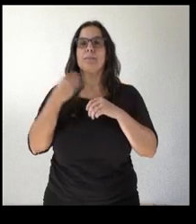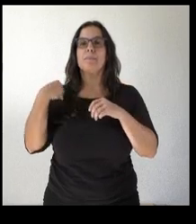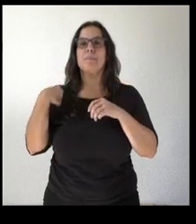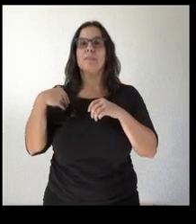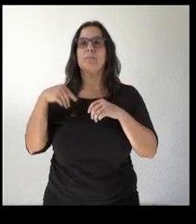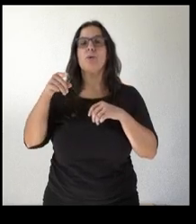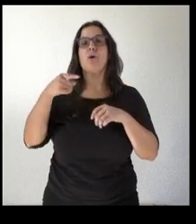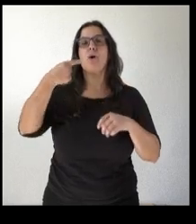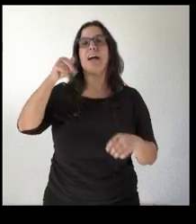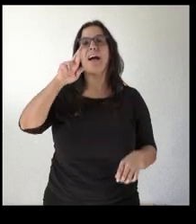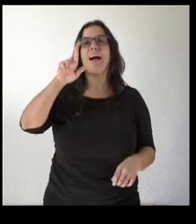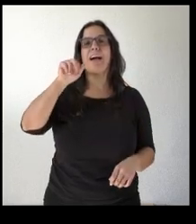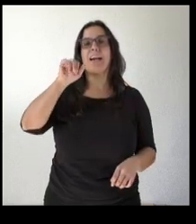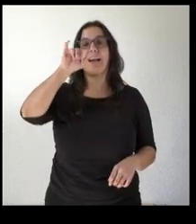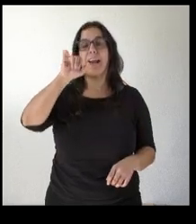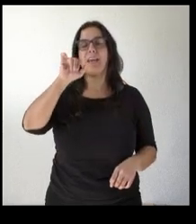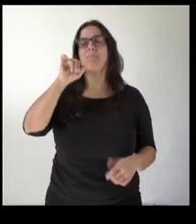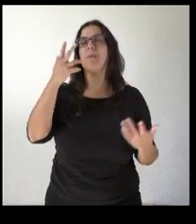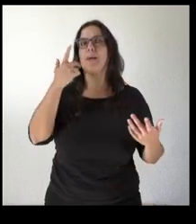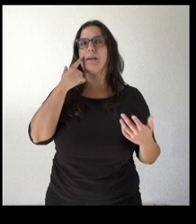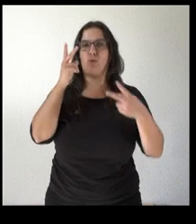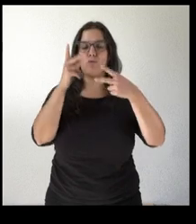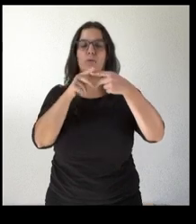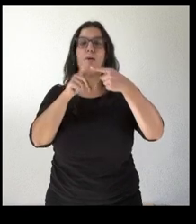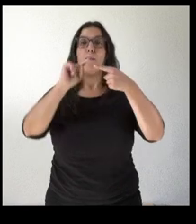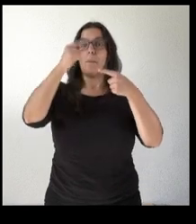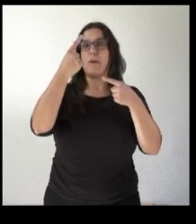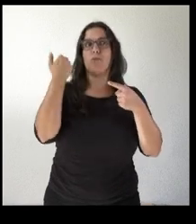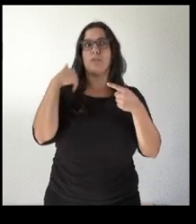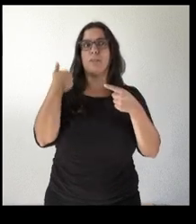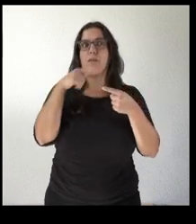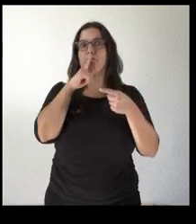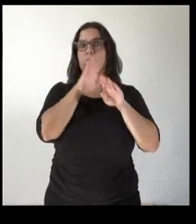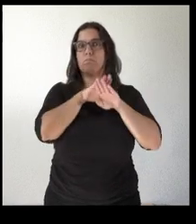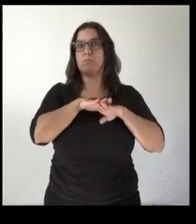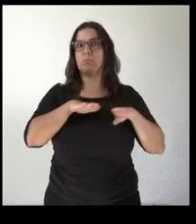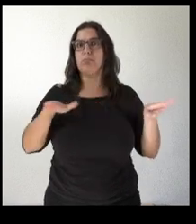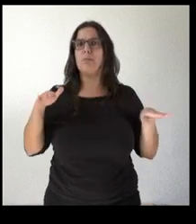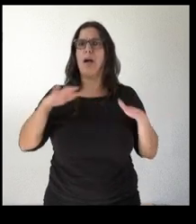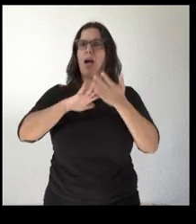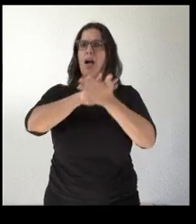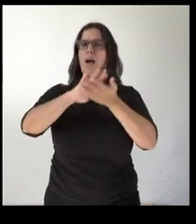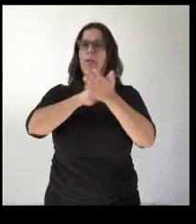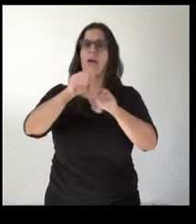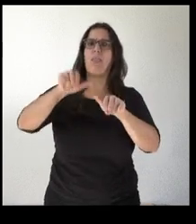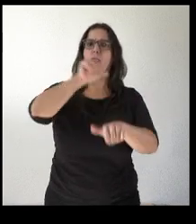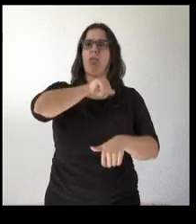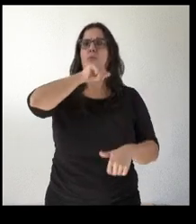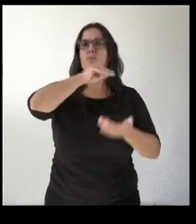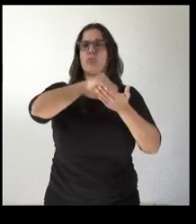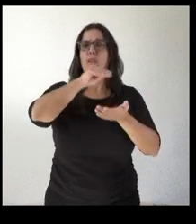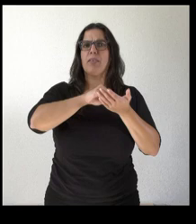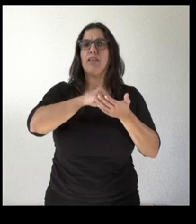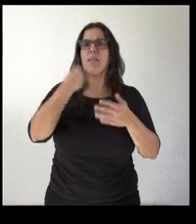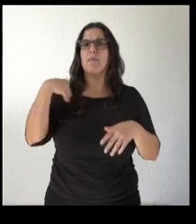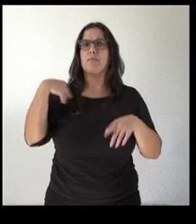respecto al primero hace meses que no conocemos ninguna novedad y se ha hablado en varias ocasiones de la posible llegada